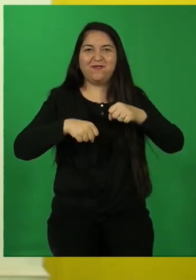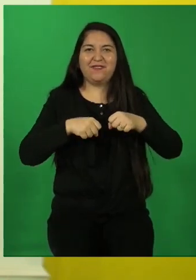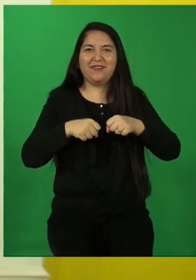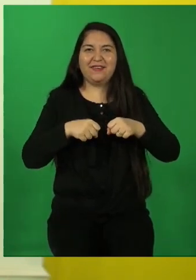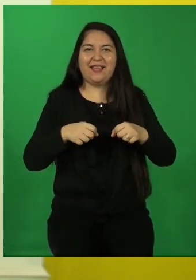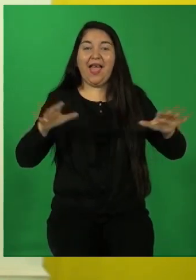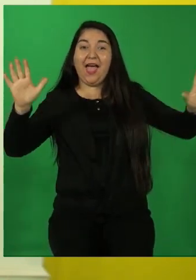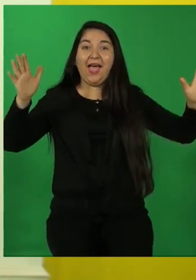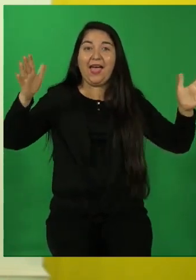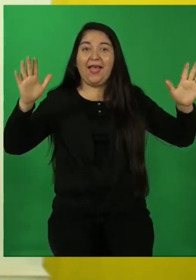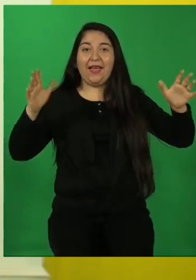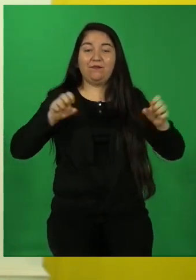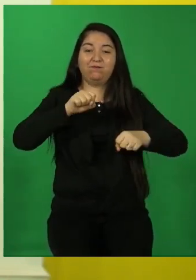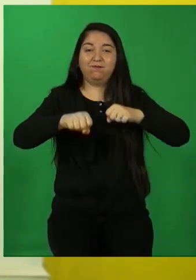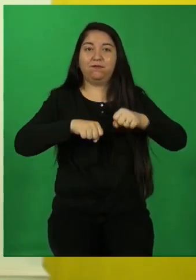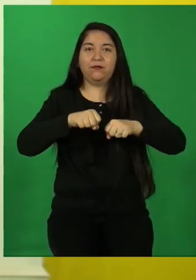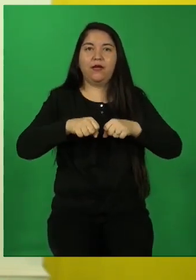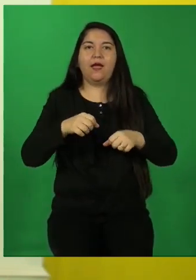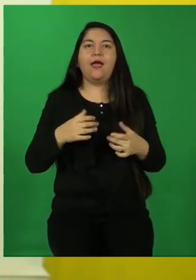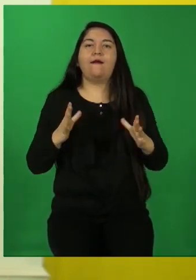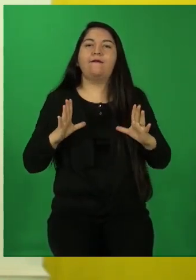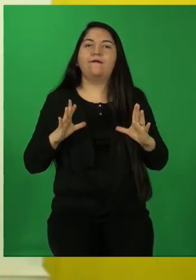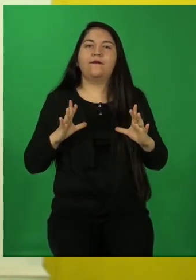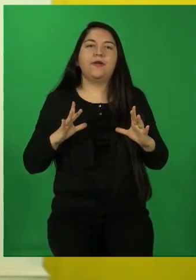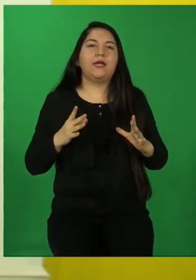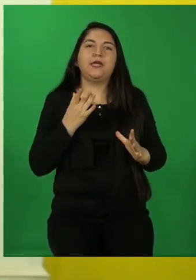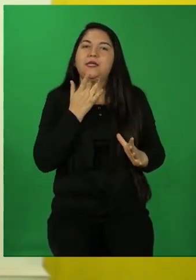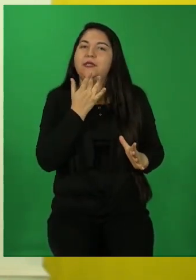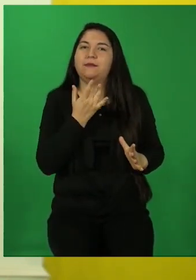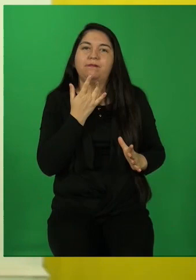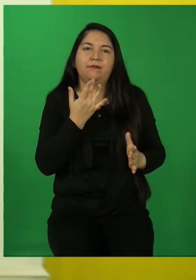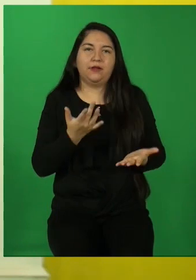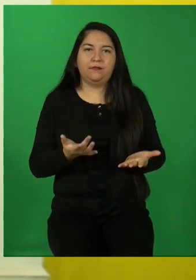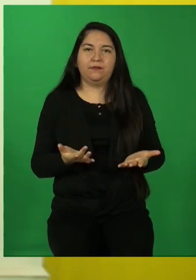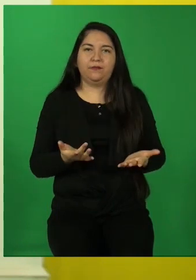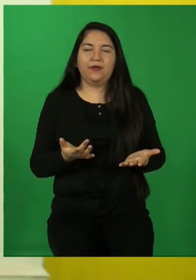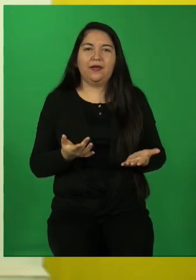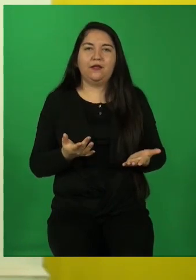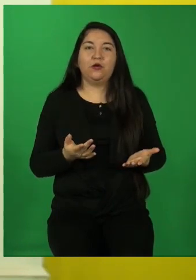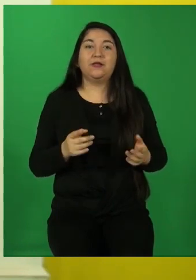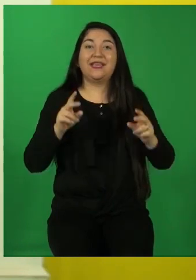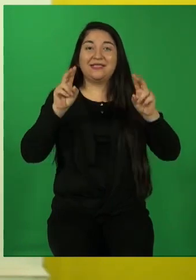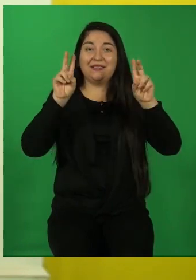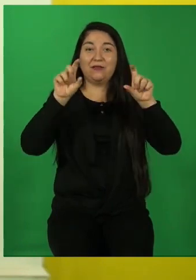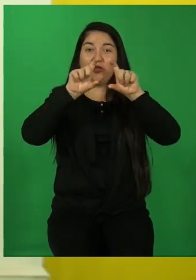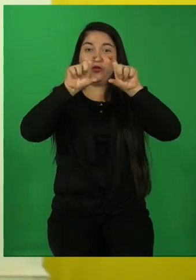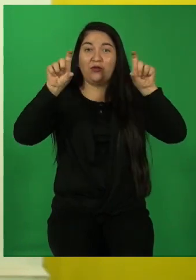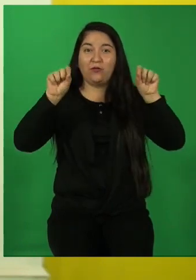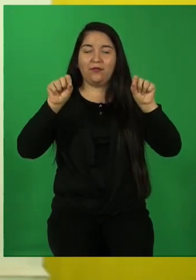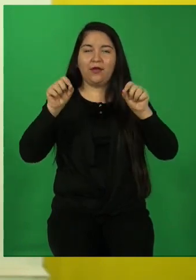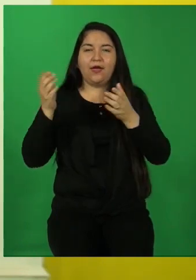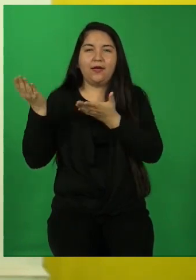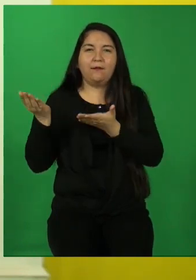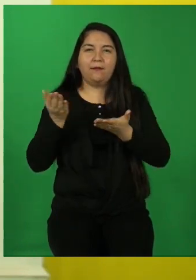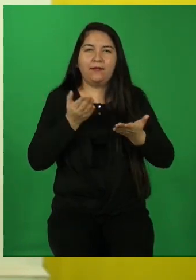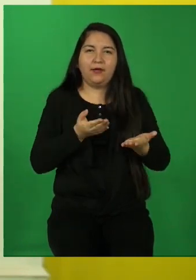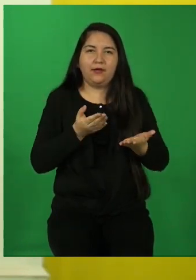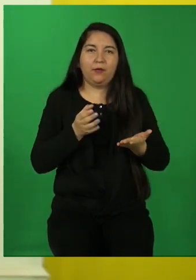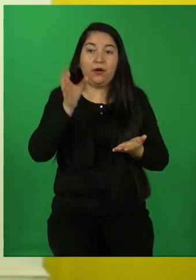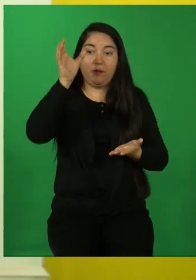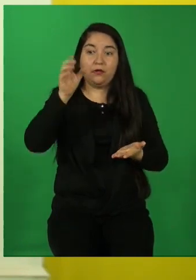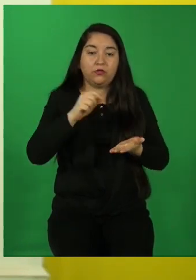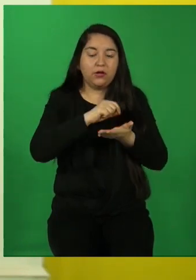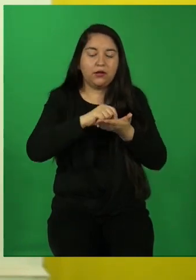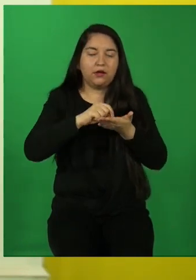sin manos. Y fue feliz con las cosas simples. A eso nos invita este tópico cuando el autor lo